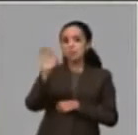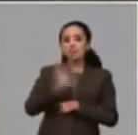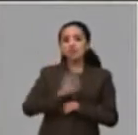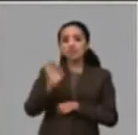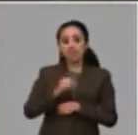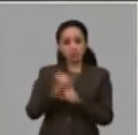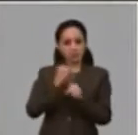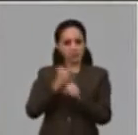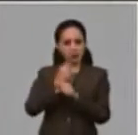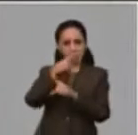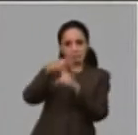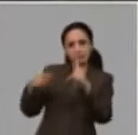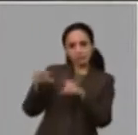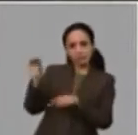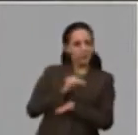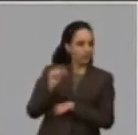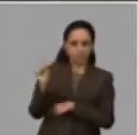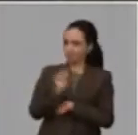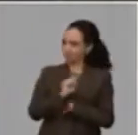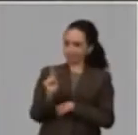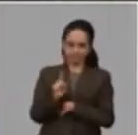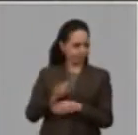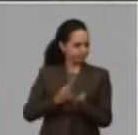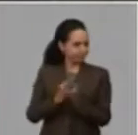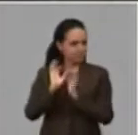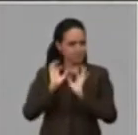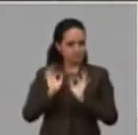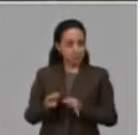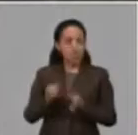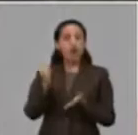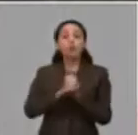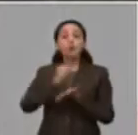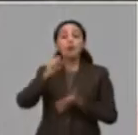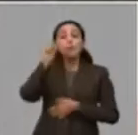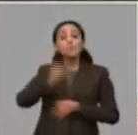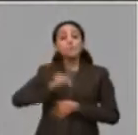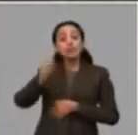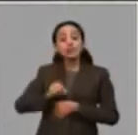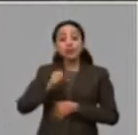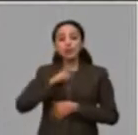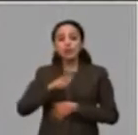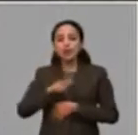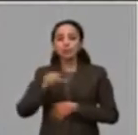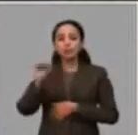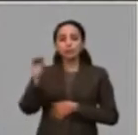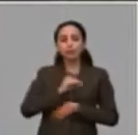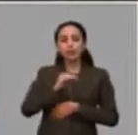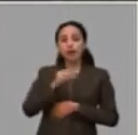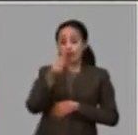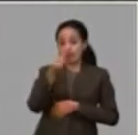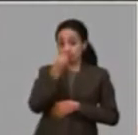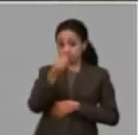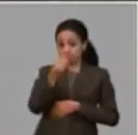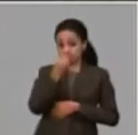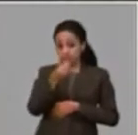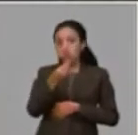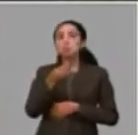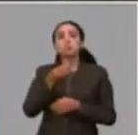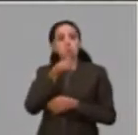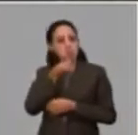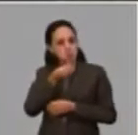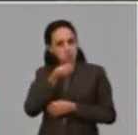tiene ningún tipo de afectación salarial. Y además se aprobó que las personas que tienen un estipendio de almuerzo también